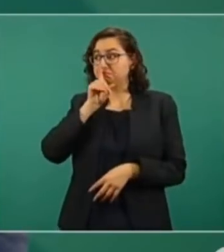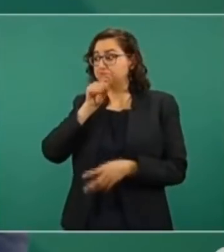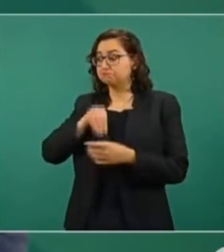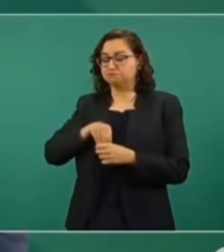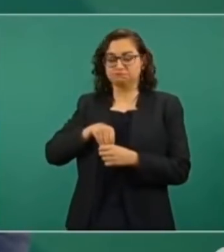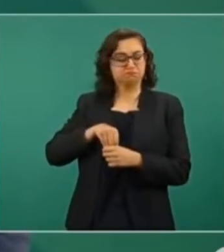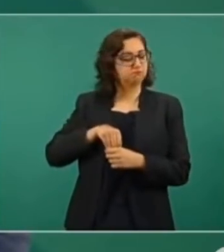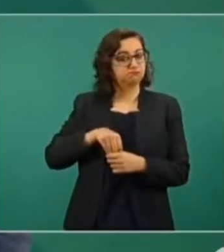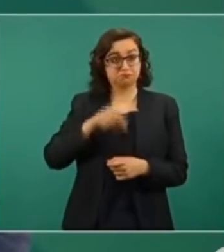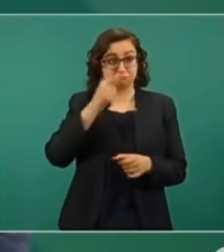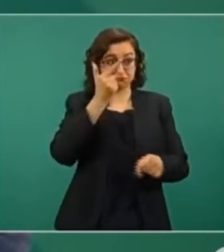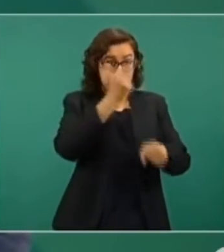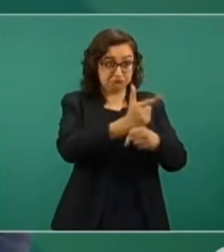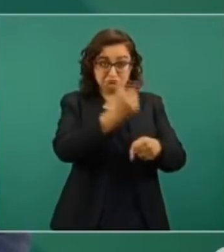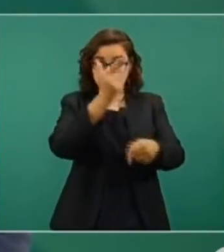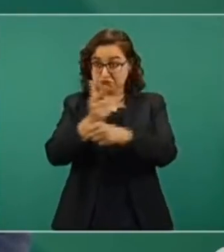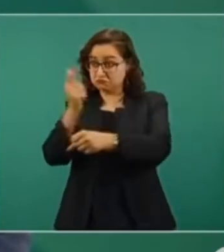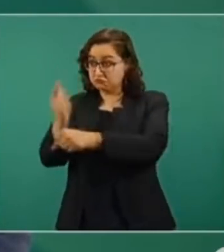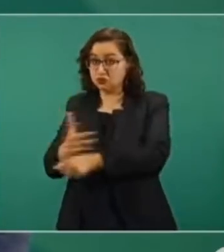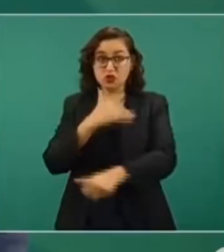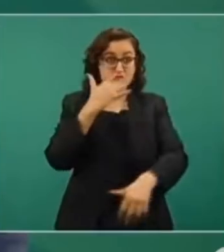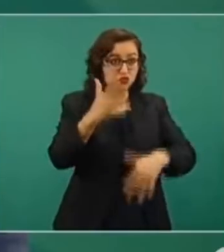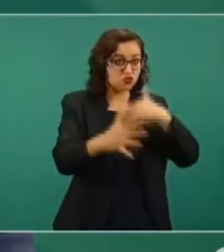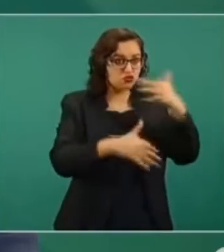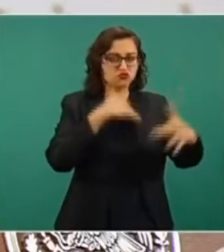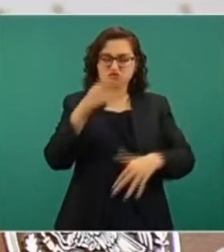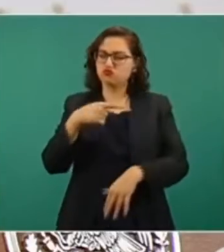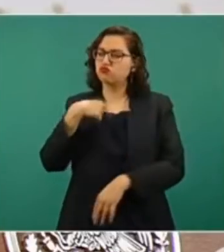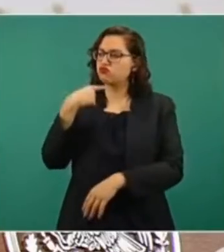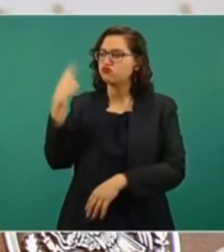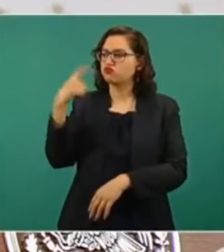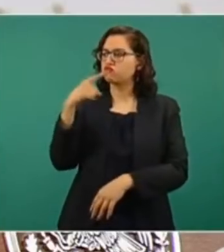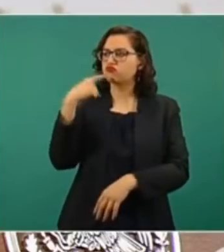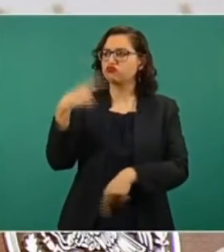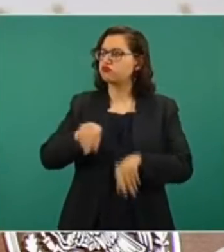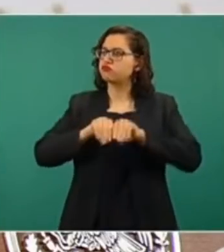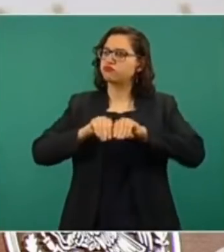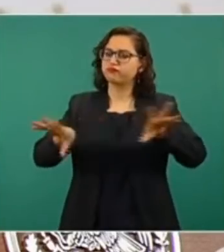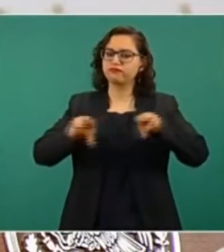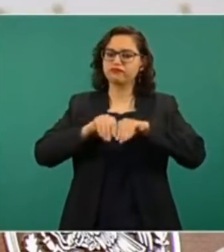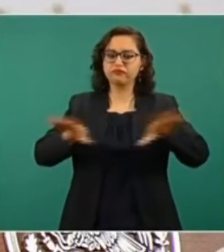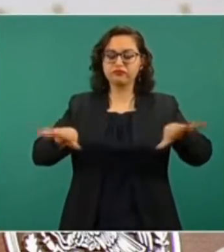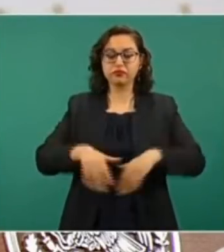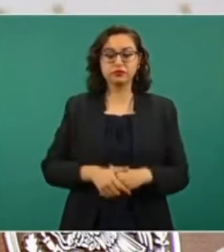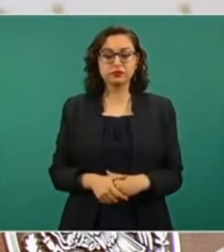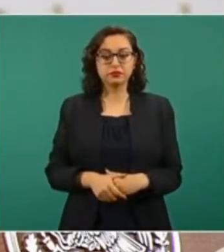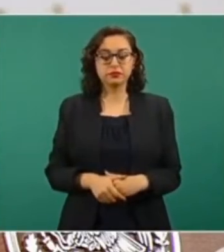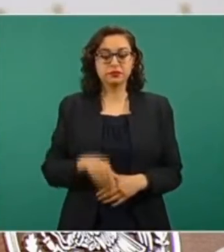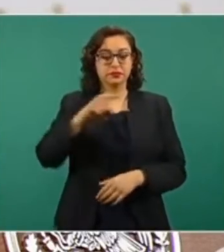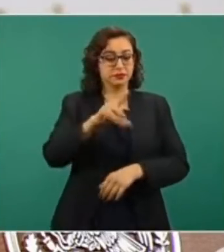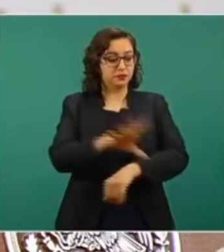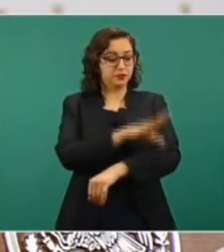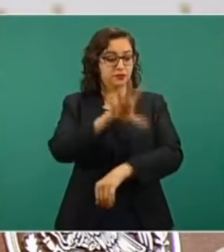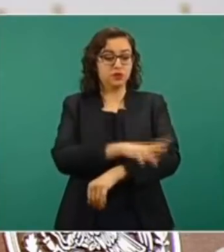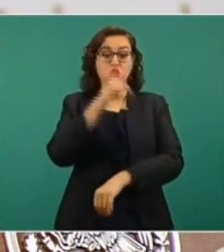las corruptelas en el caso de los contratos de la industria eléctrica